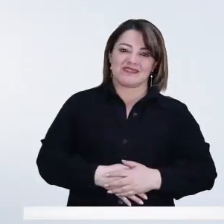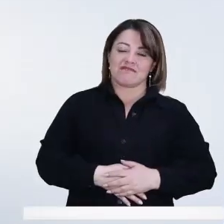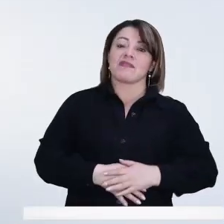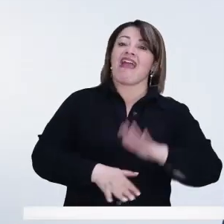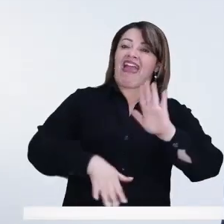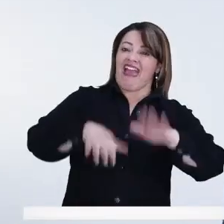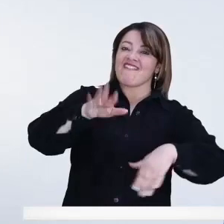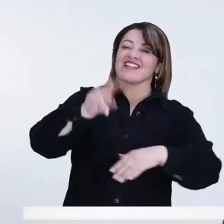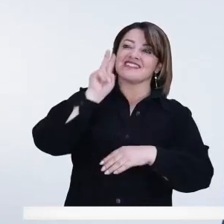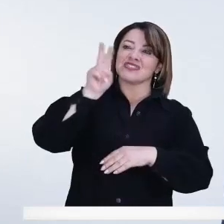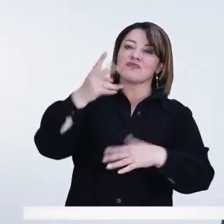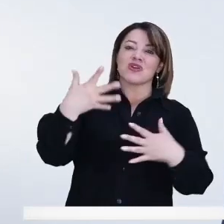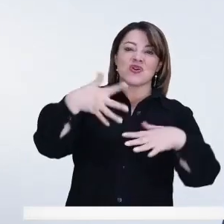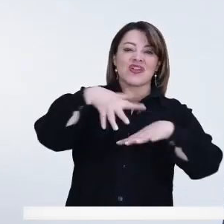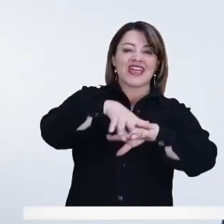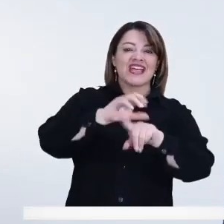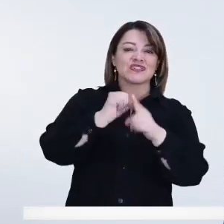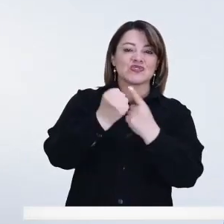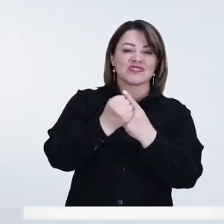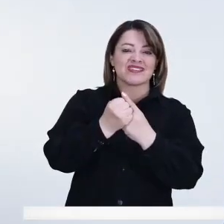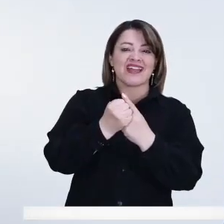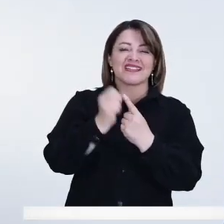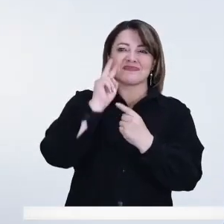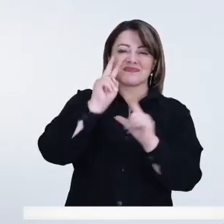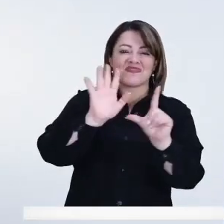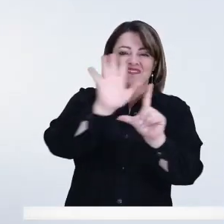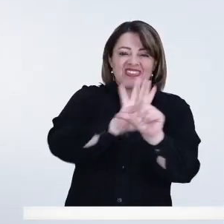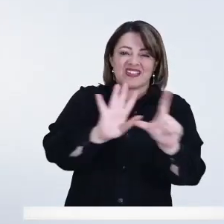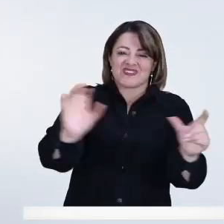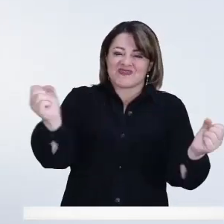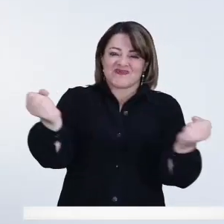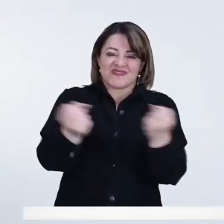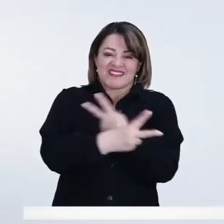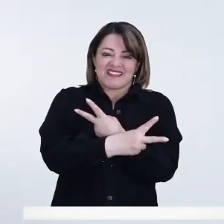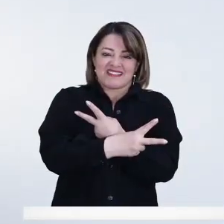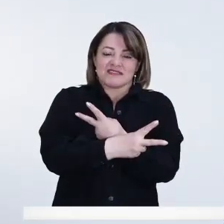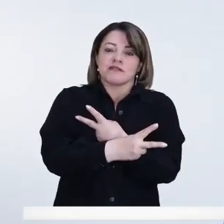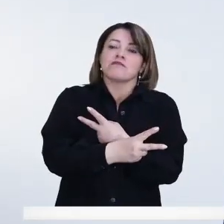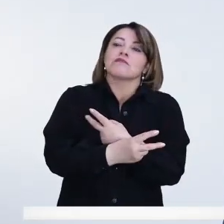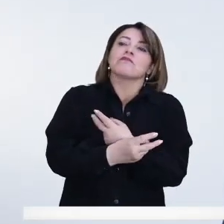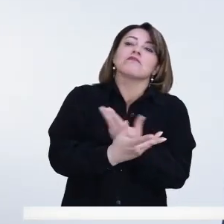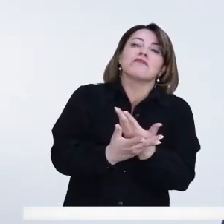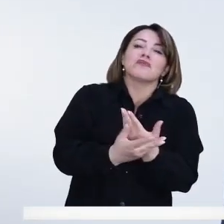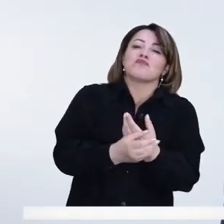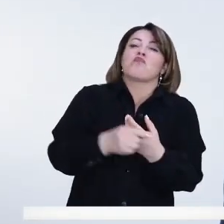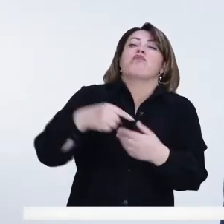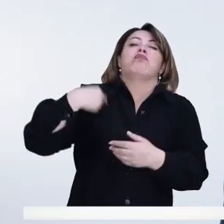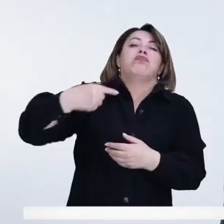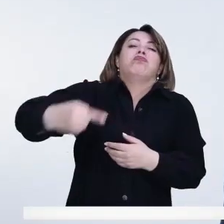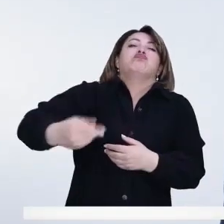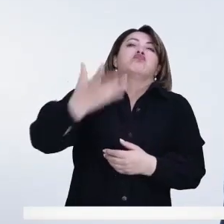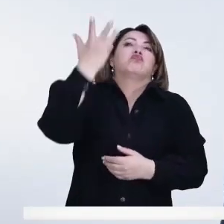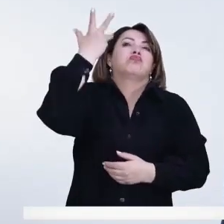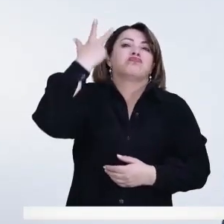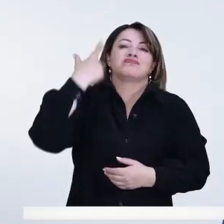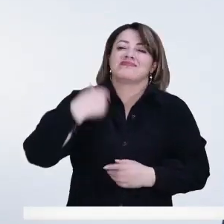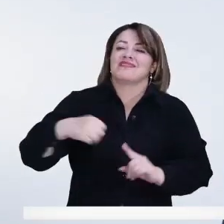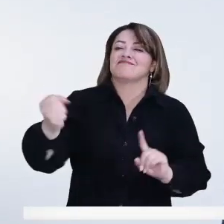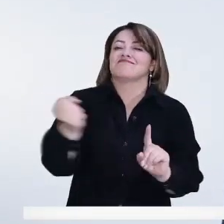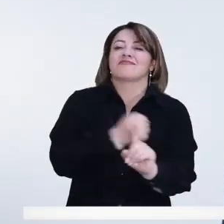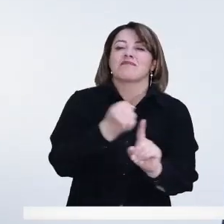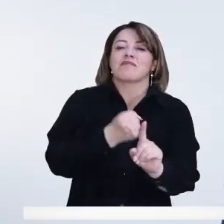Uno a veces ve en las redes situaciones de maltrato terribles y cuántas veces no sucederá